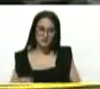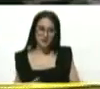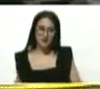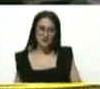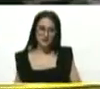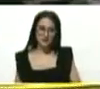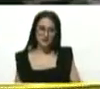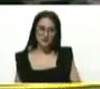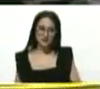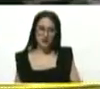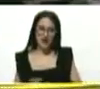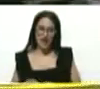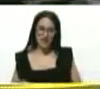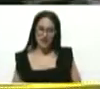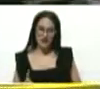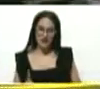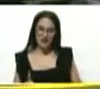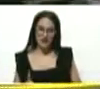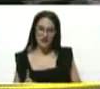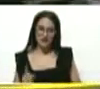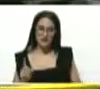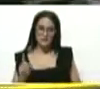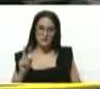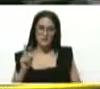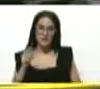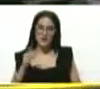Diario allí. Del pulso diario.